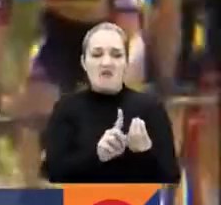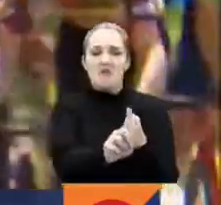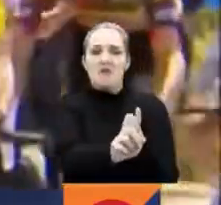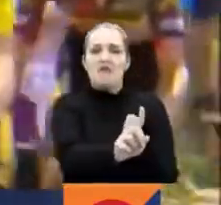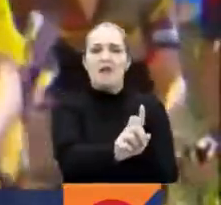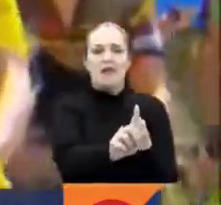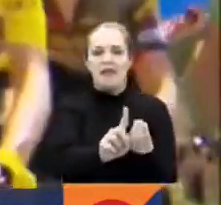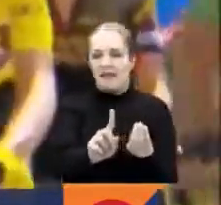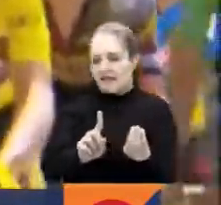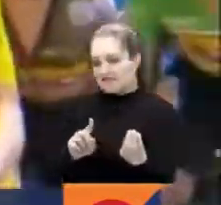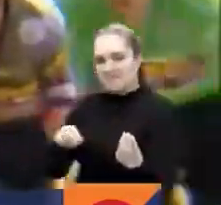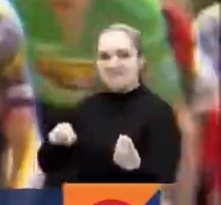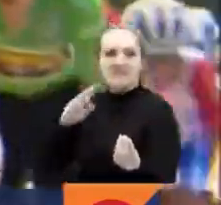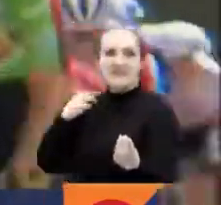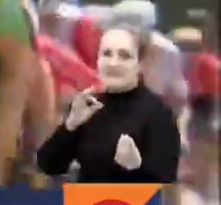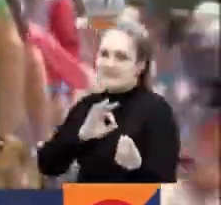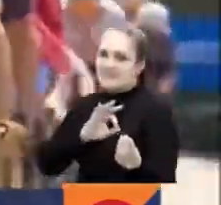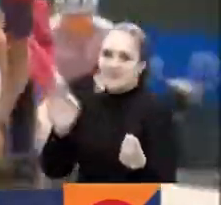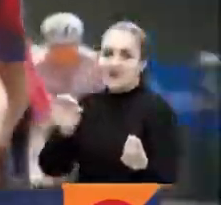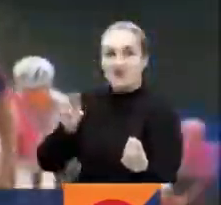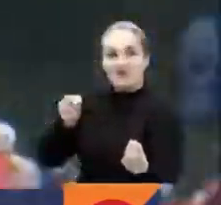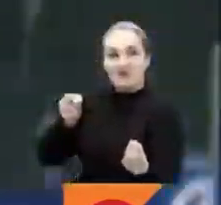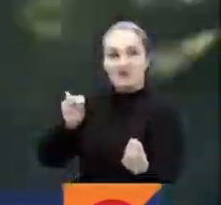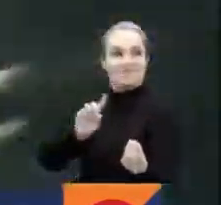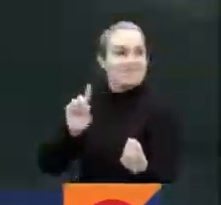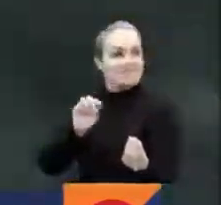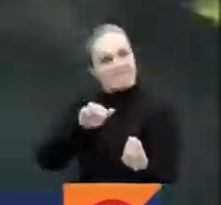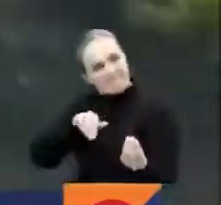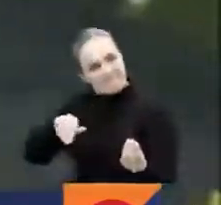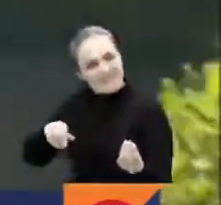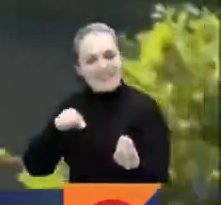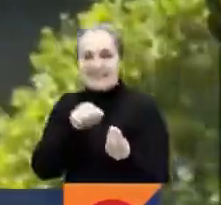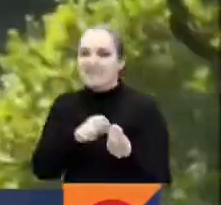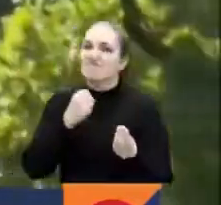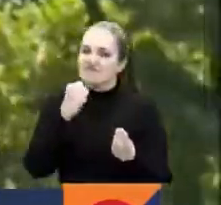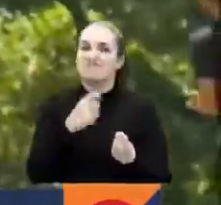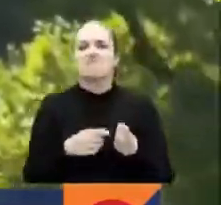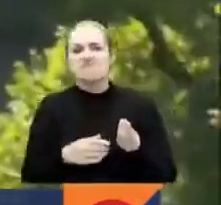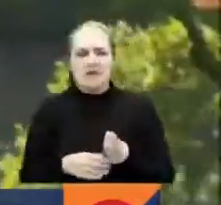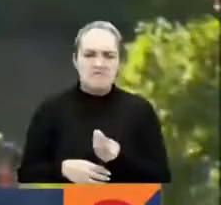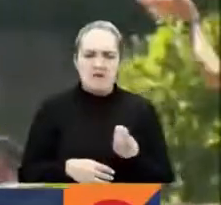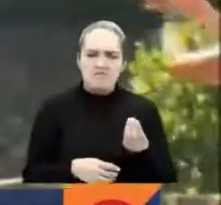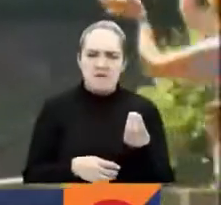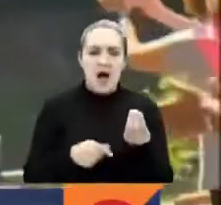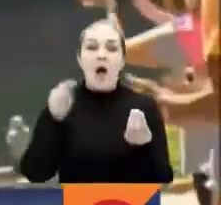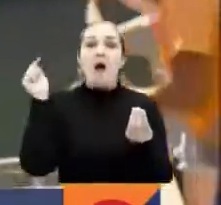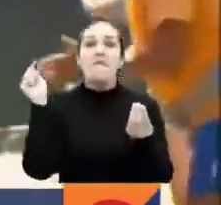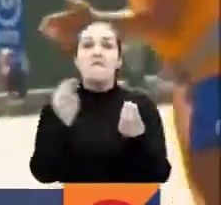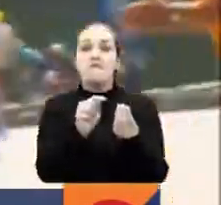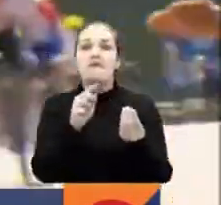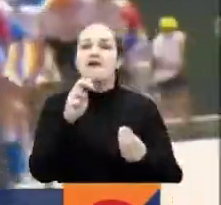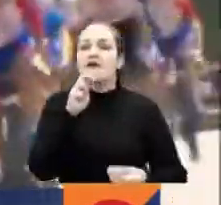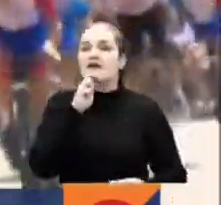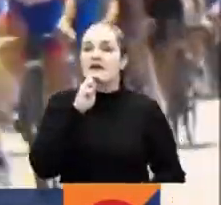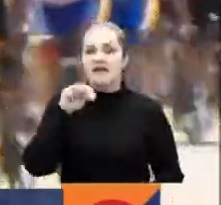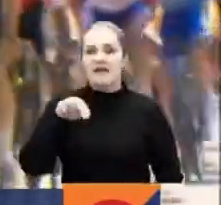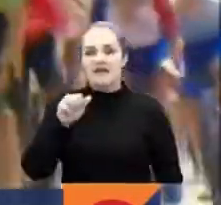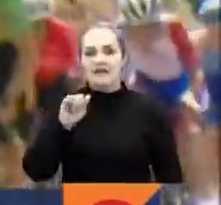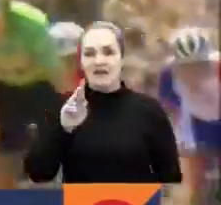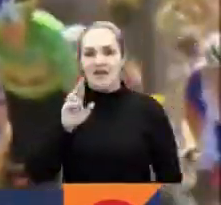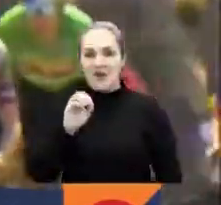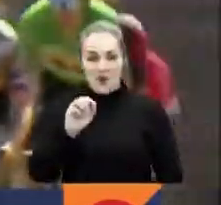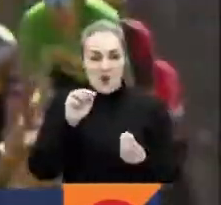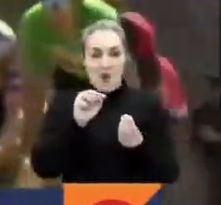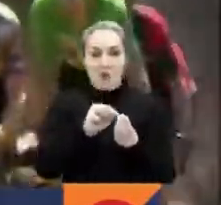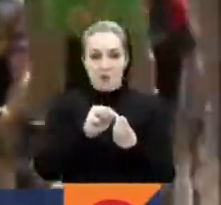no, no. Por el podio, el grupo del líder rodaba con cautela por los ascensos que venían y entre ellos Nairo en un pelotón comandado por el equipo de Pogacar que